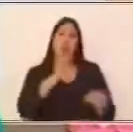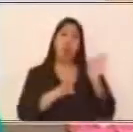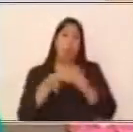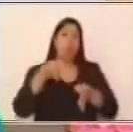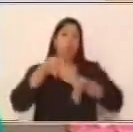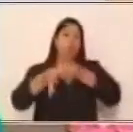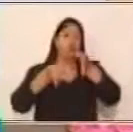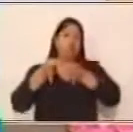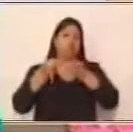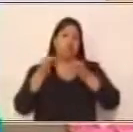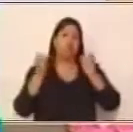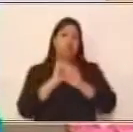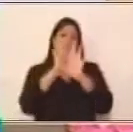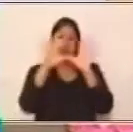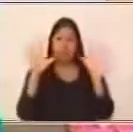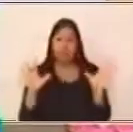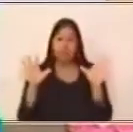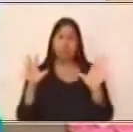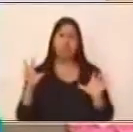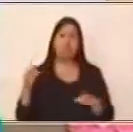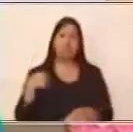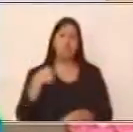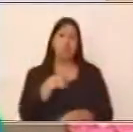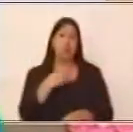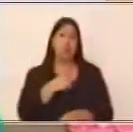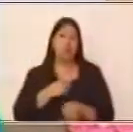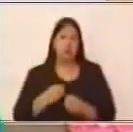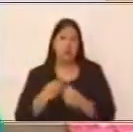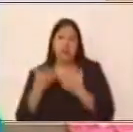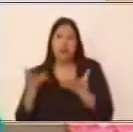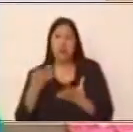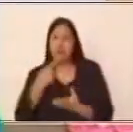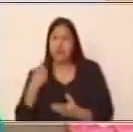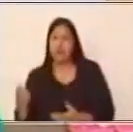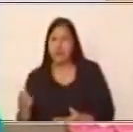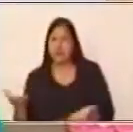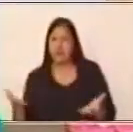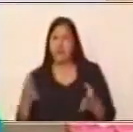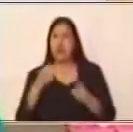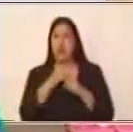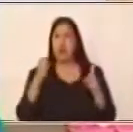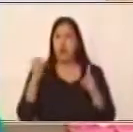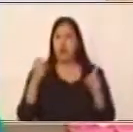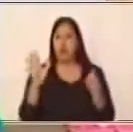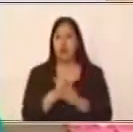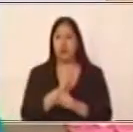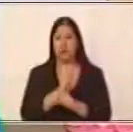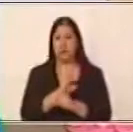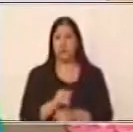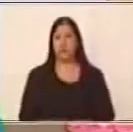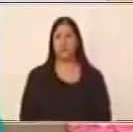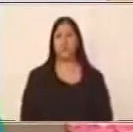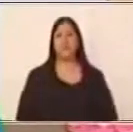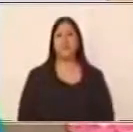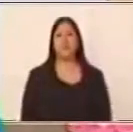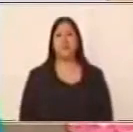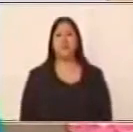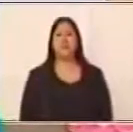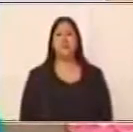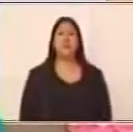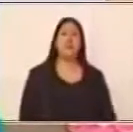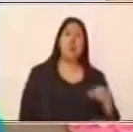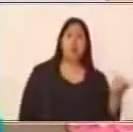completa de lo que queremos tratar de expresar en nuestra oración compuesta. En el caso de las